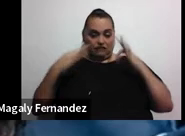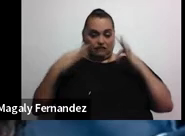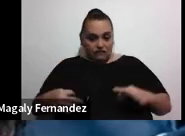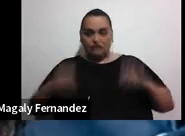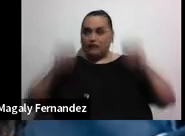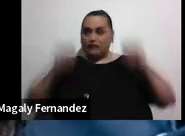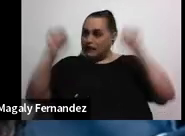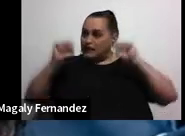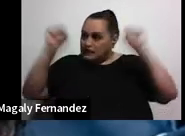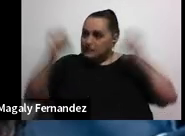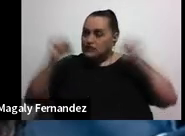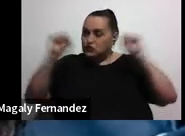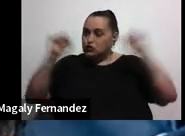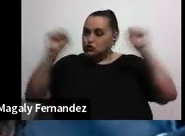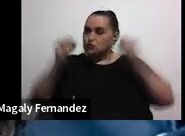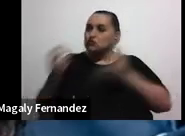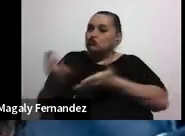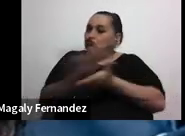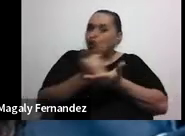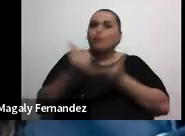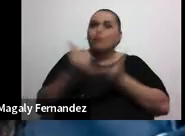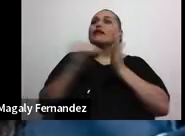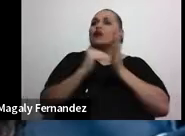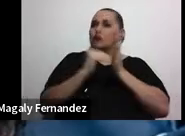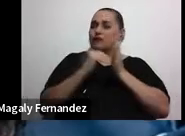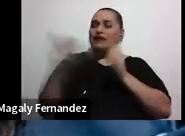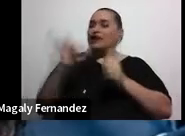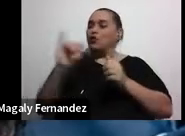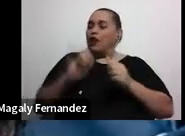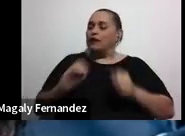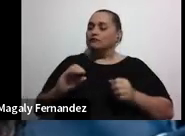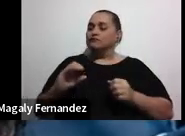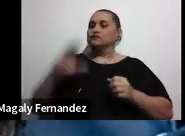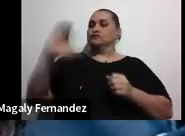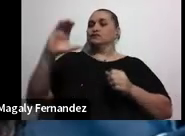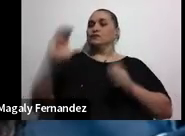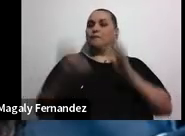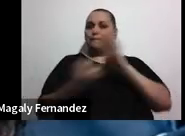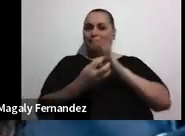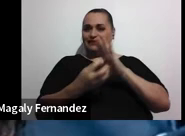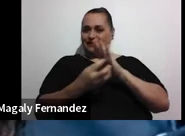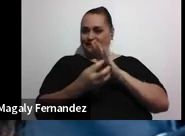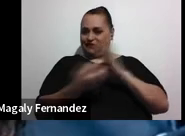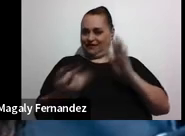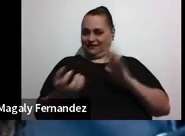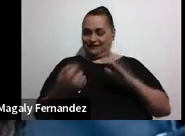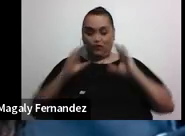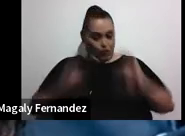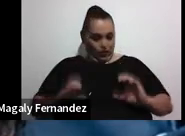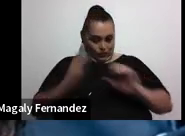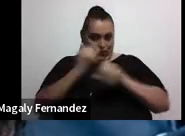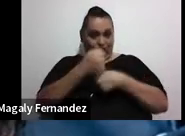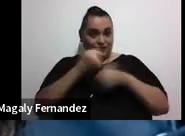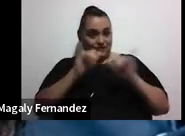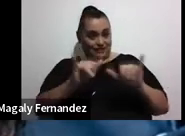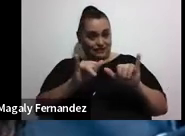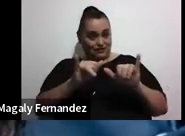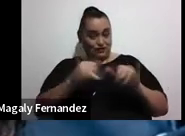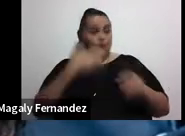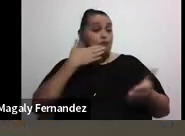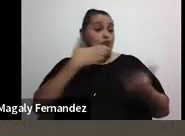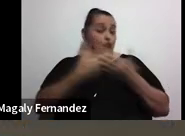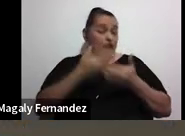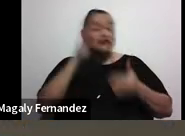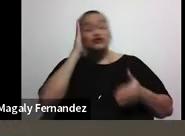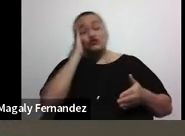Es como un espacio de mantenimiento y recargado de baterías que el cuerpo hace. Y muchas veces creemos que un buen sueño simplemente